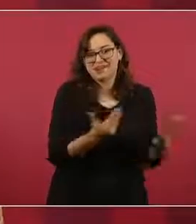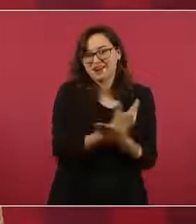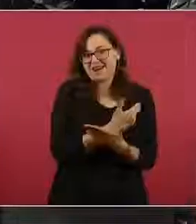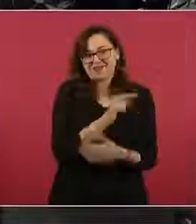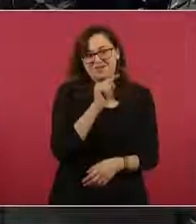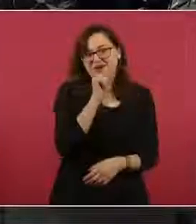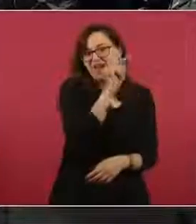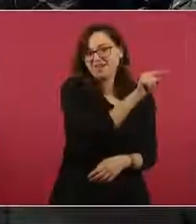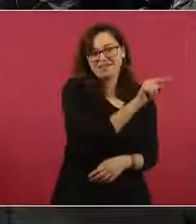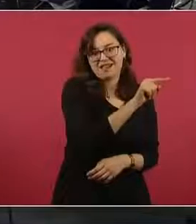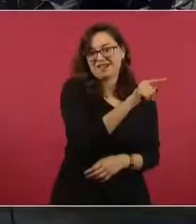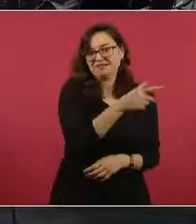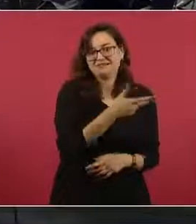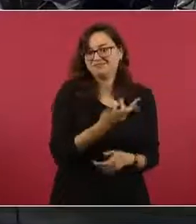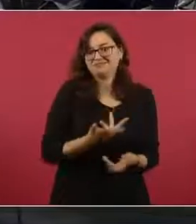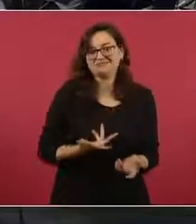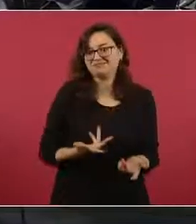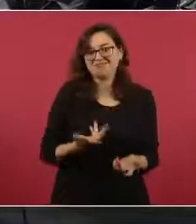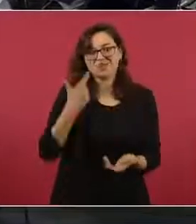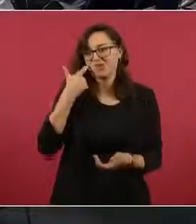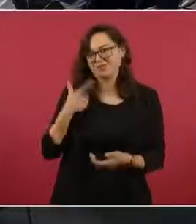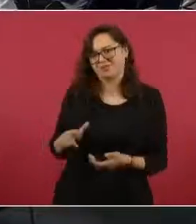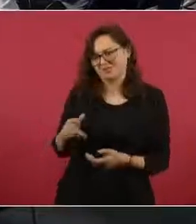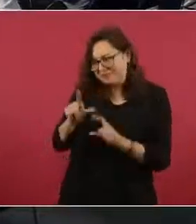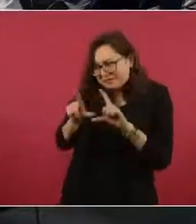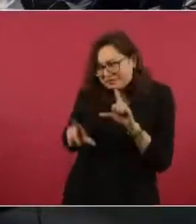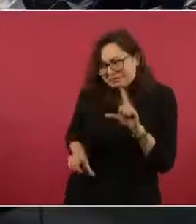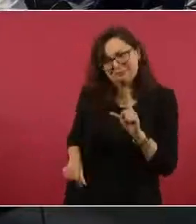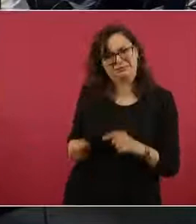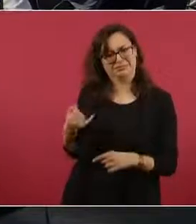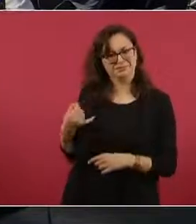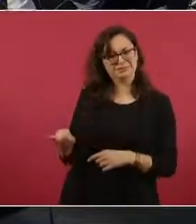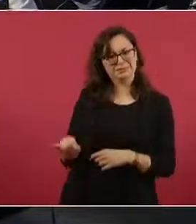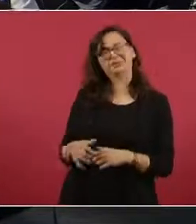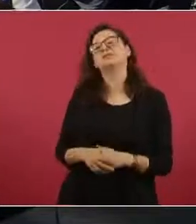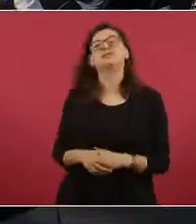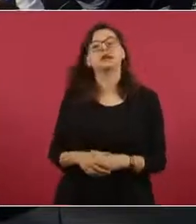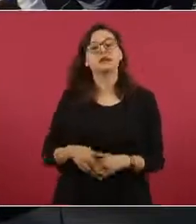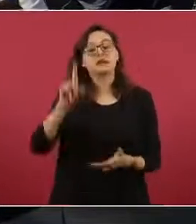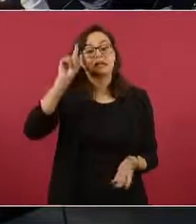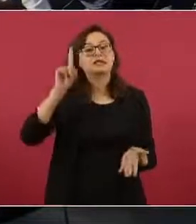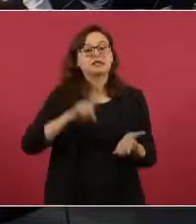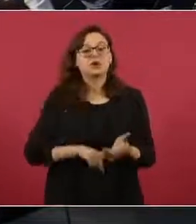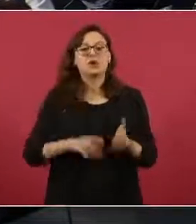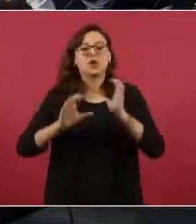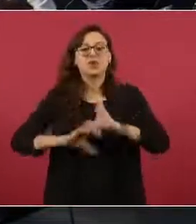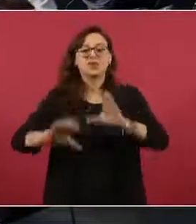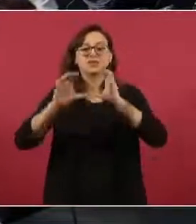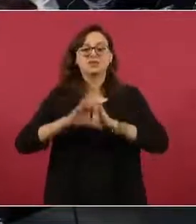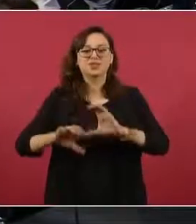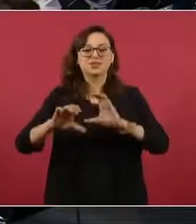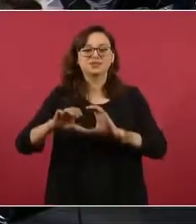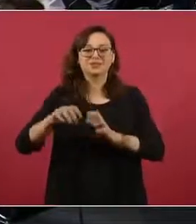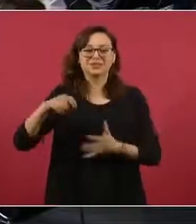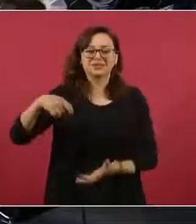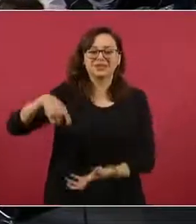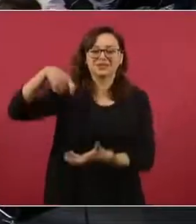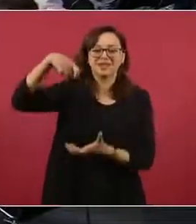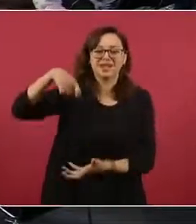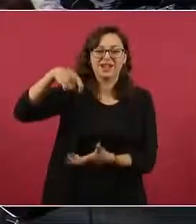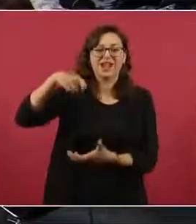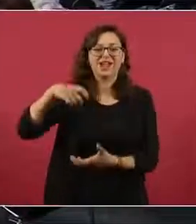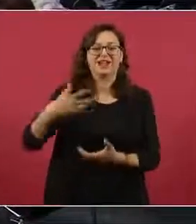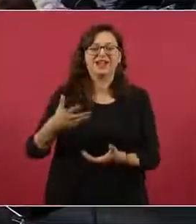que se llama la jaula de oro, así se llama, a ver si la buscan y la escuchamos.